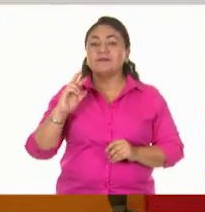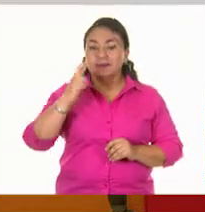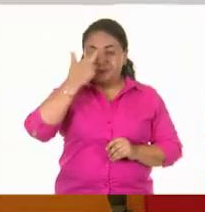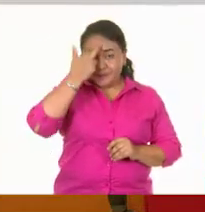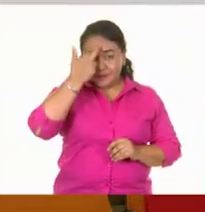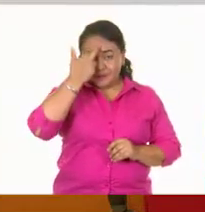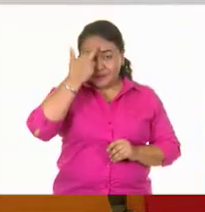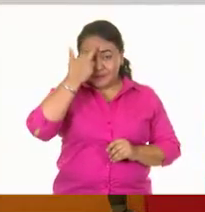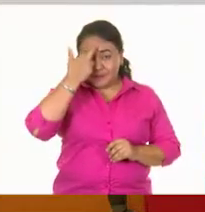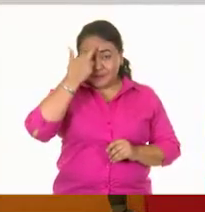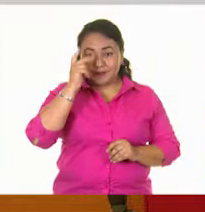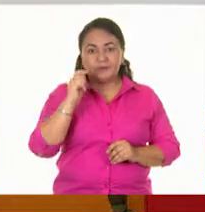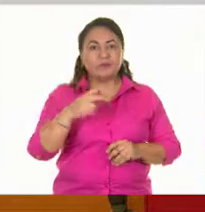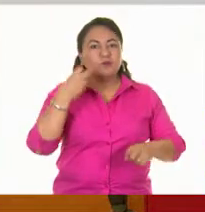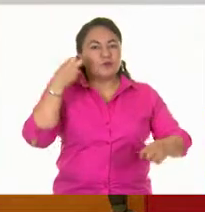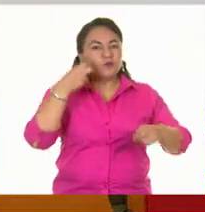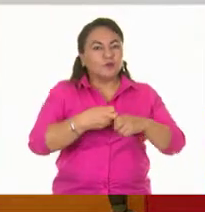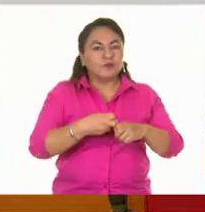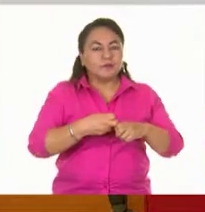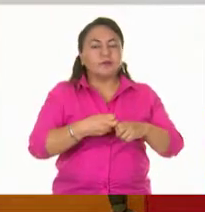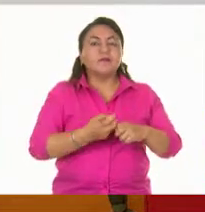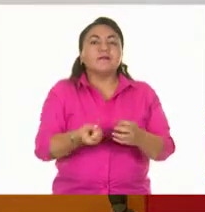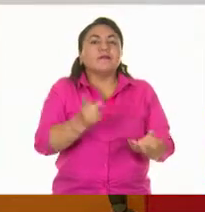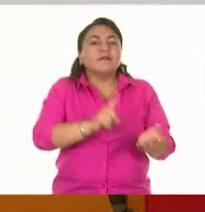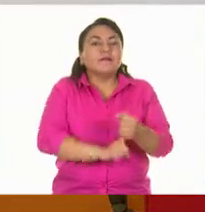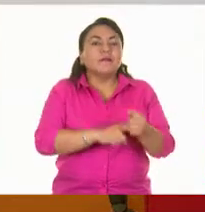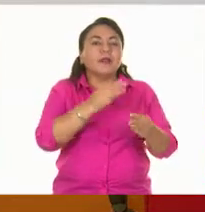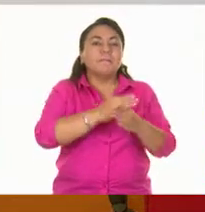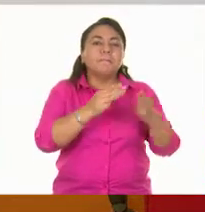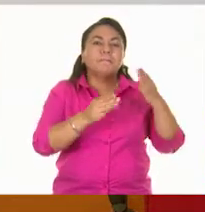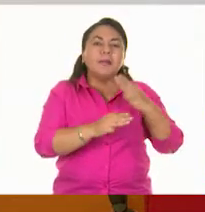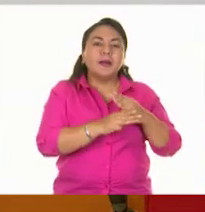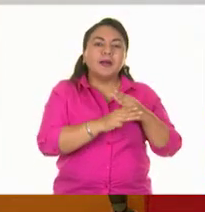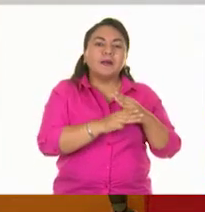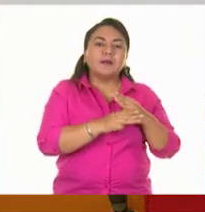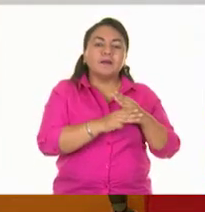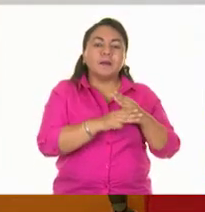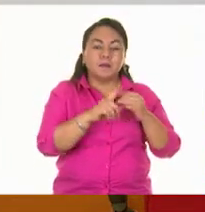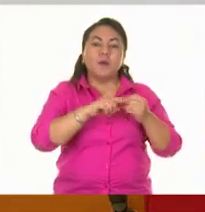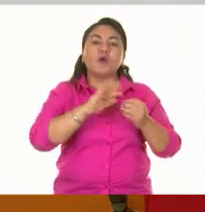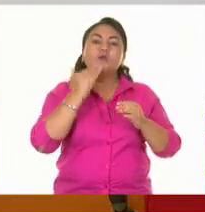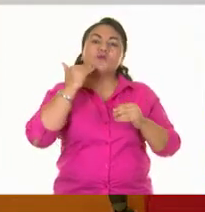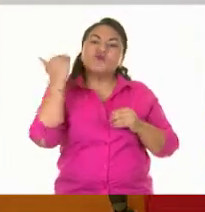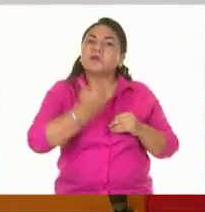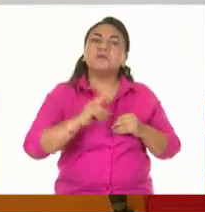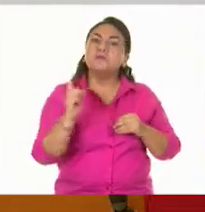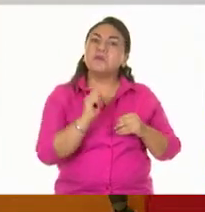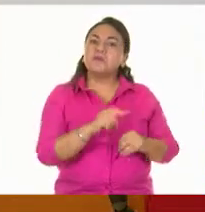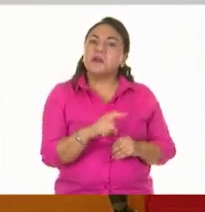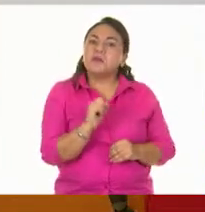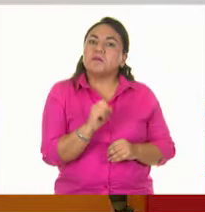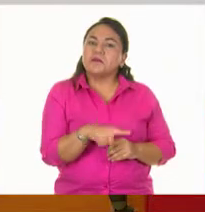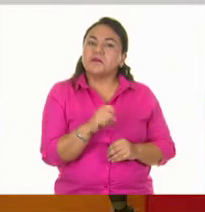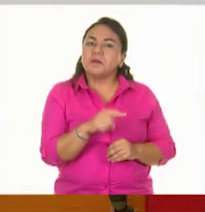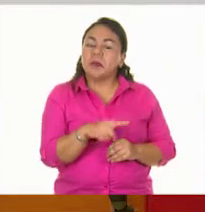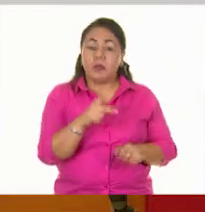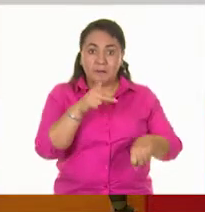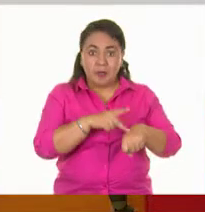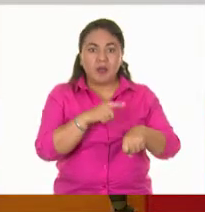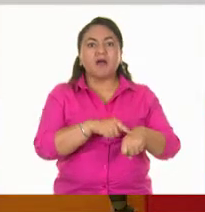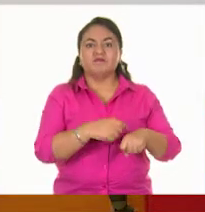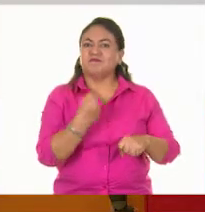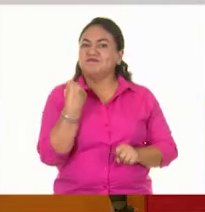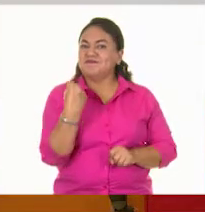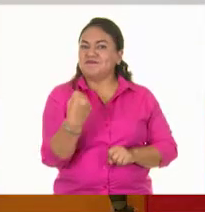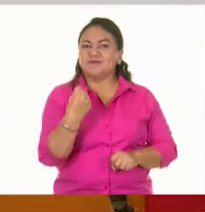ustedes que la rigidez es la resistencia de los materiales a no deformarse. Es decir, la piedra es muy